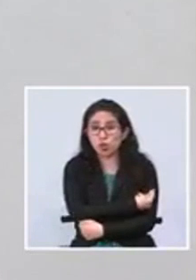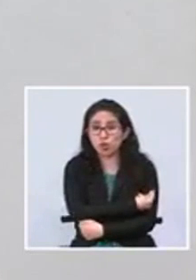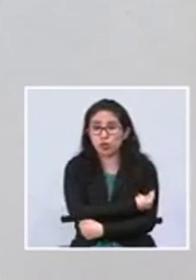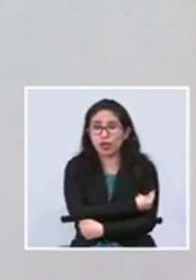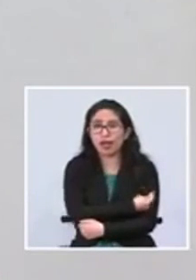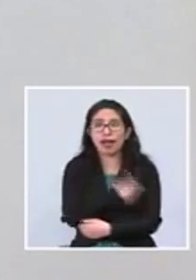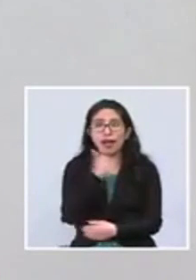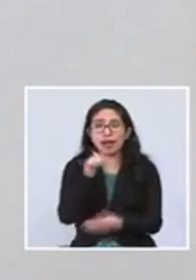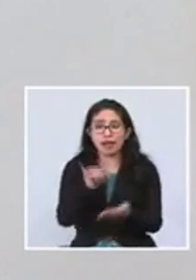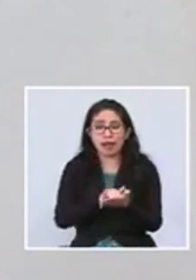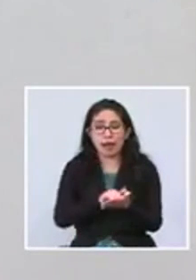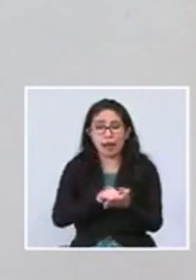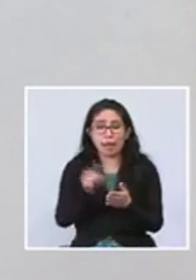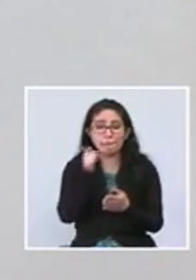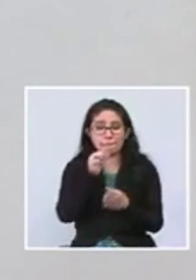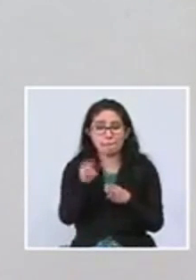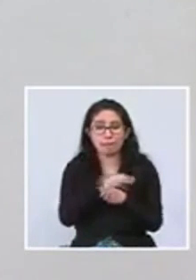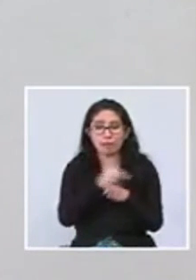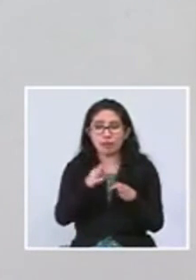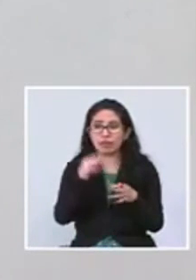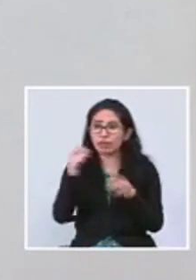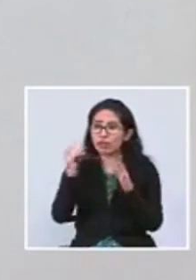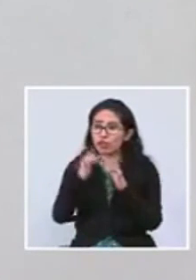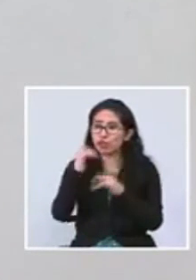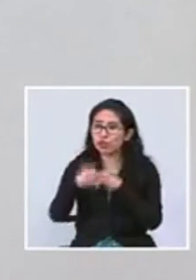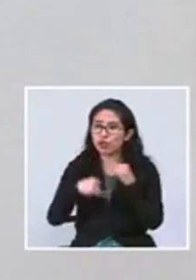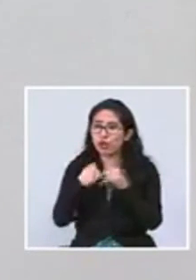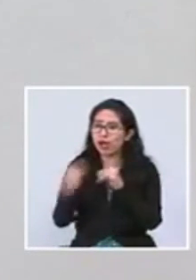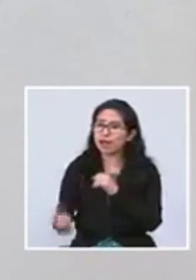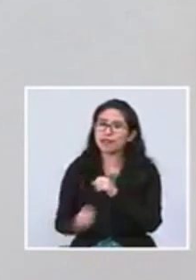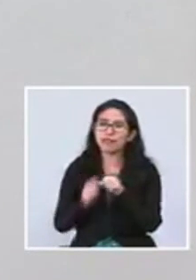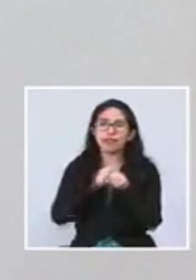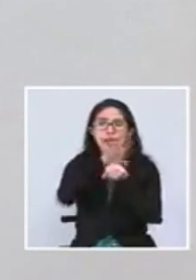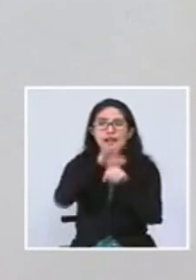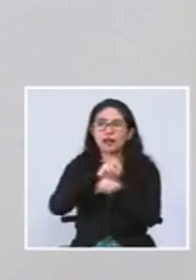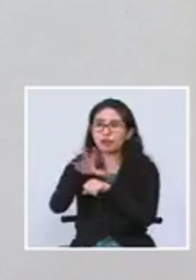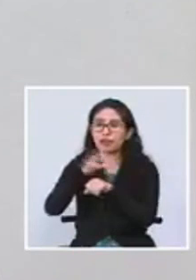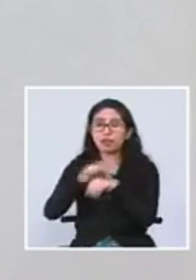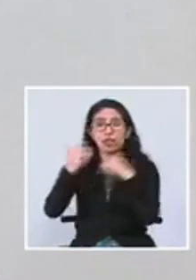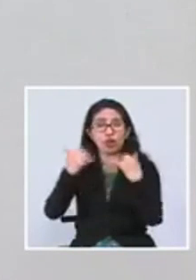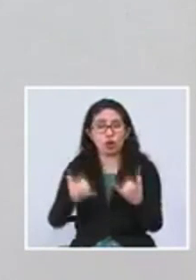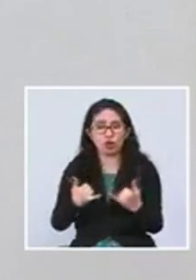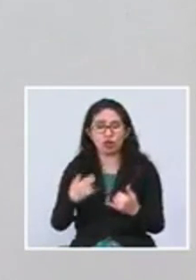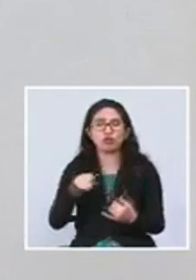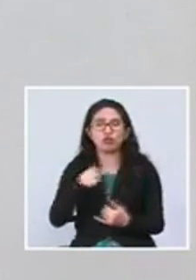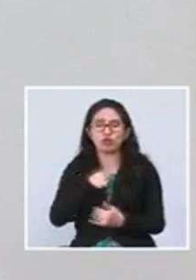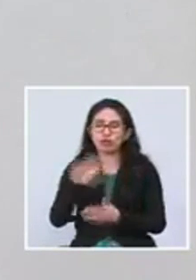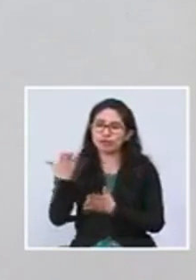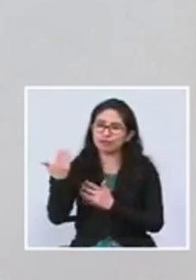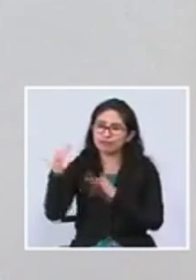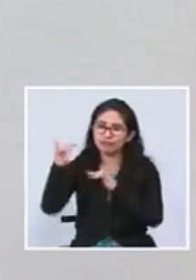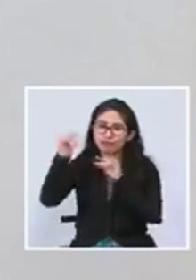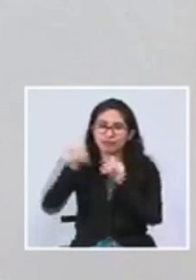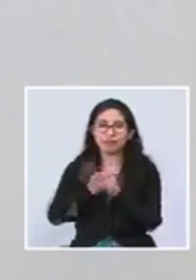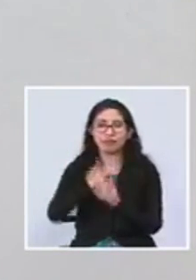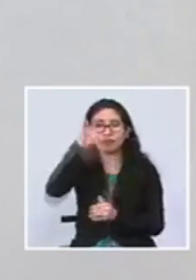Relaciones Exteriores nos ha anunciado con tanta alegría y que nos da mucha esperanza. Dios bendiga Bolivia.